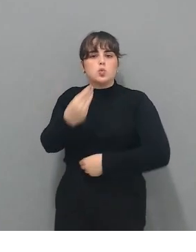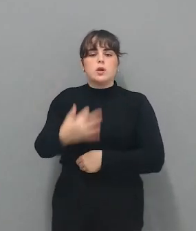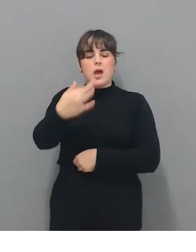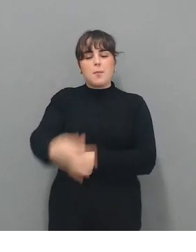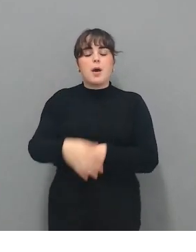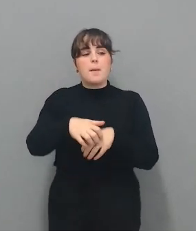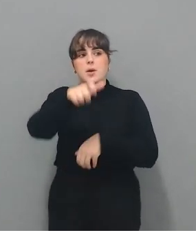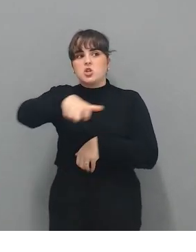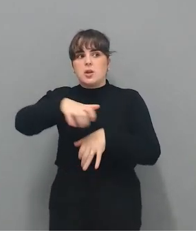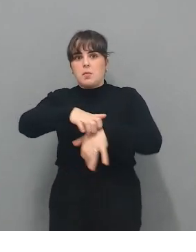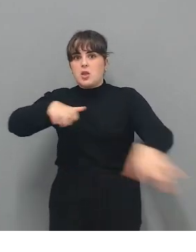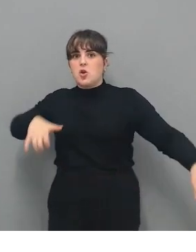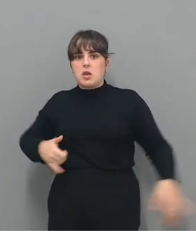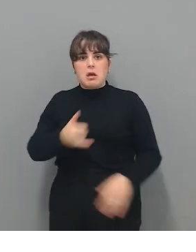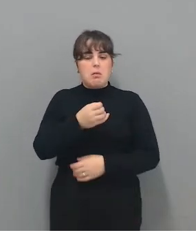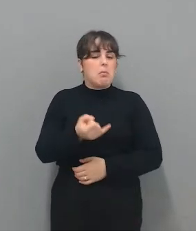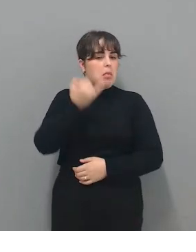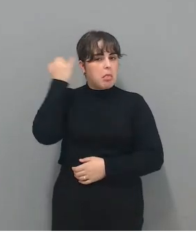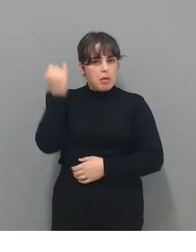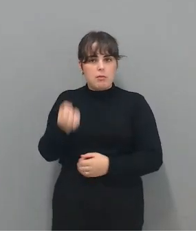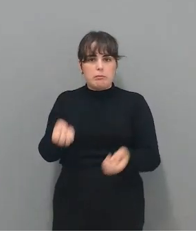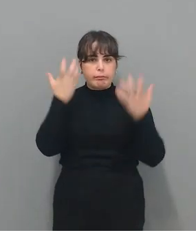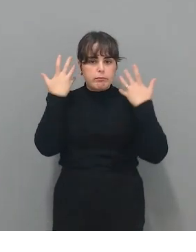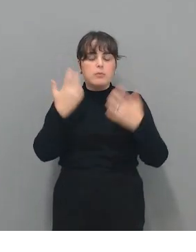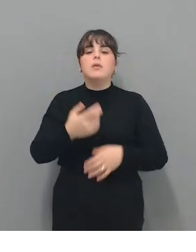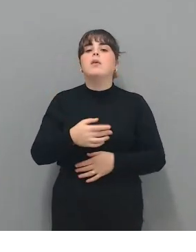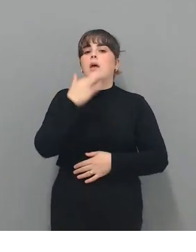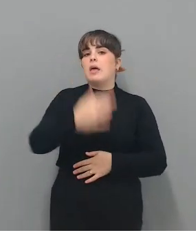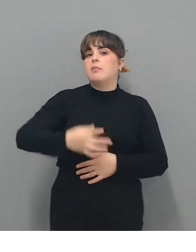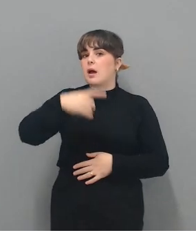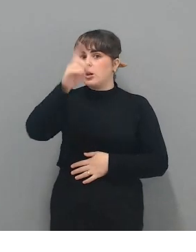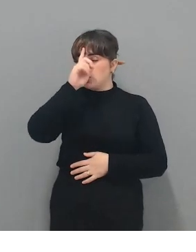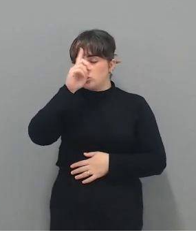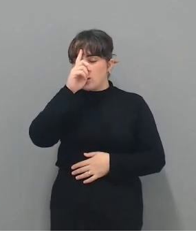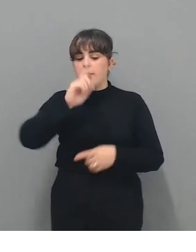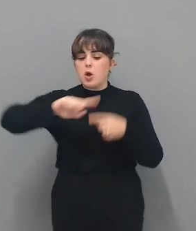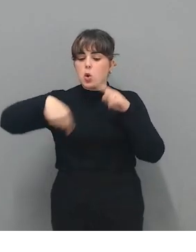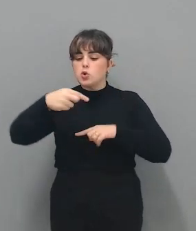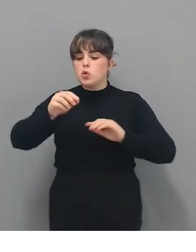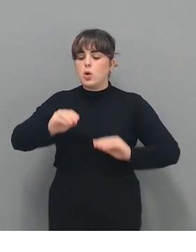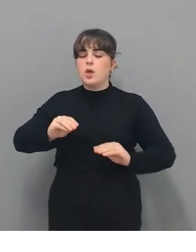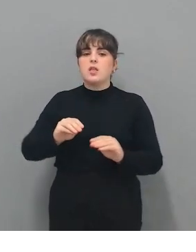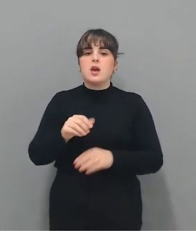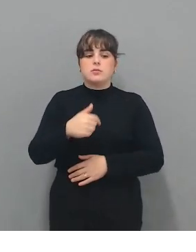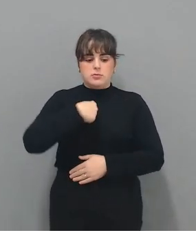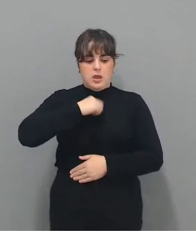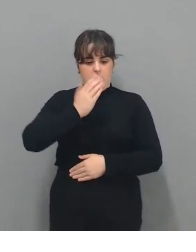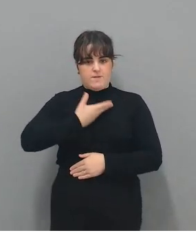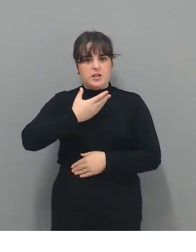las personas no las conoce. Y no conocen, además, cuáles son las consecuencias personales que tiene